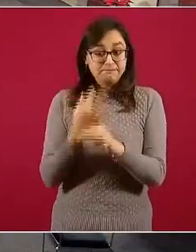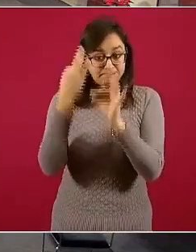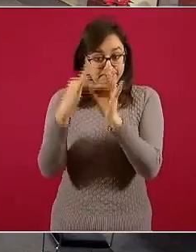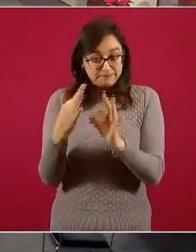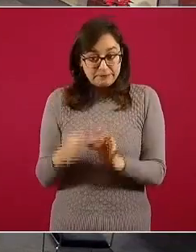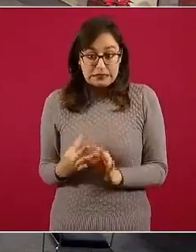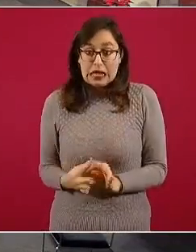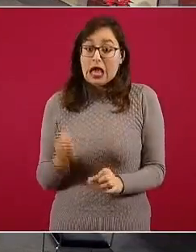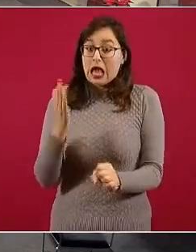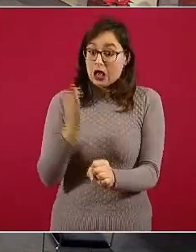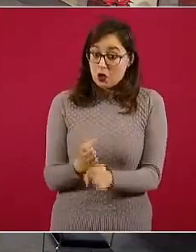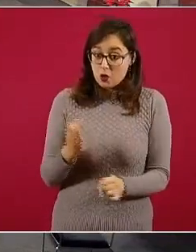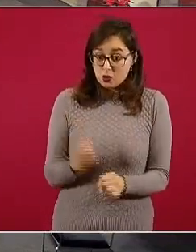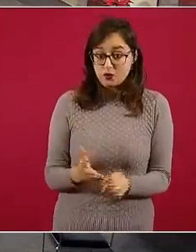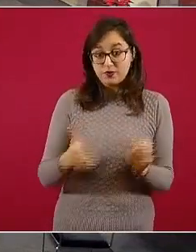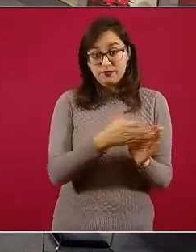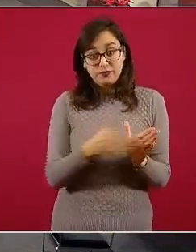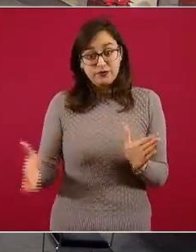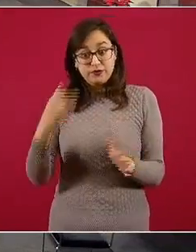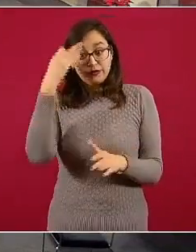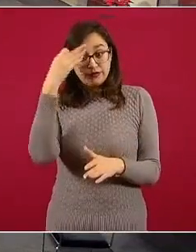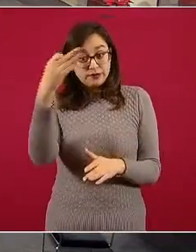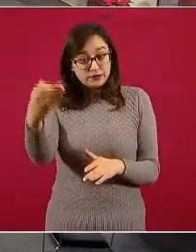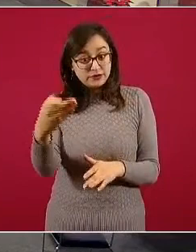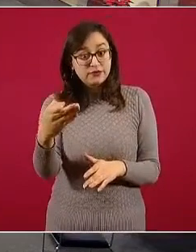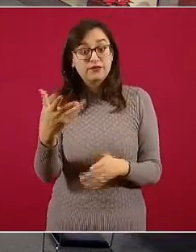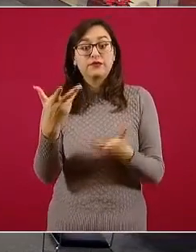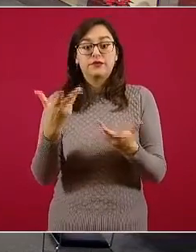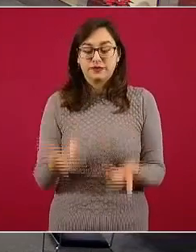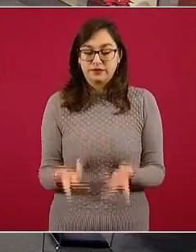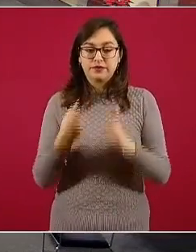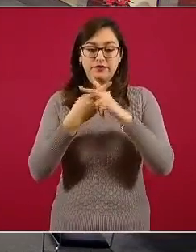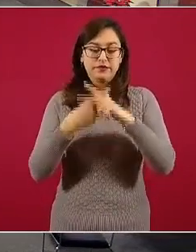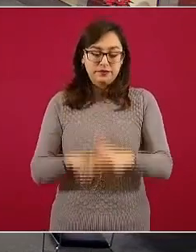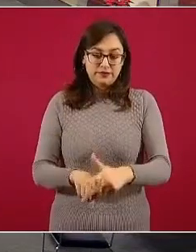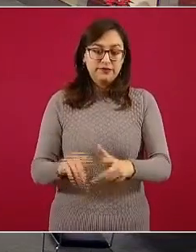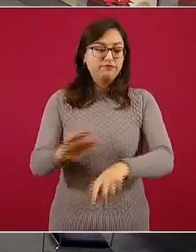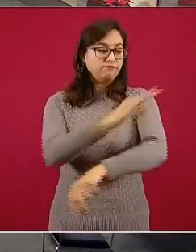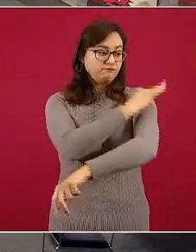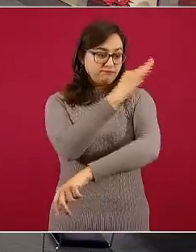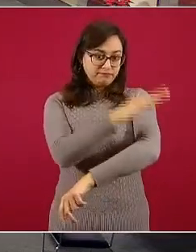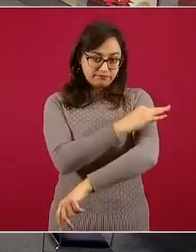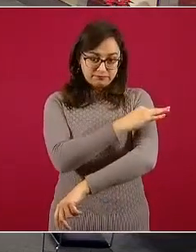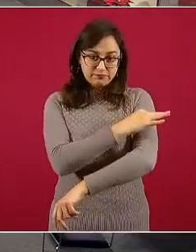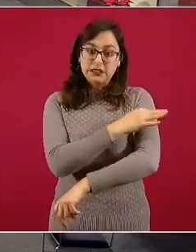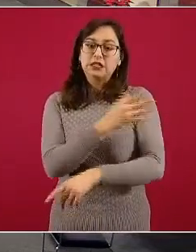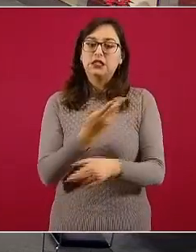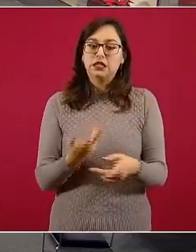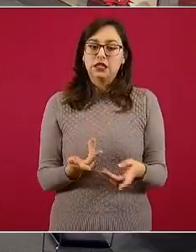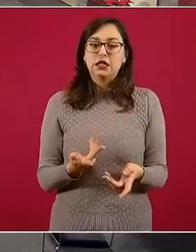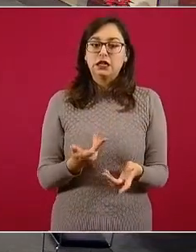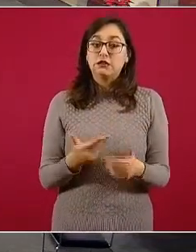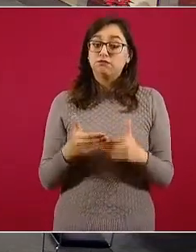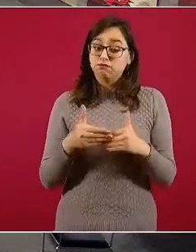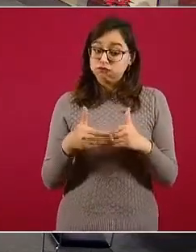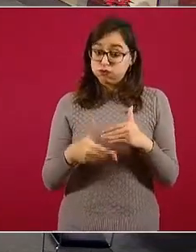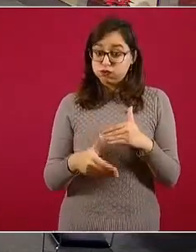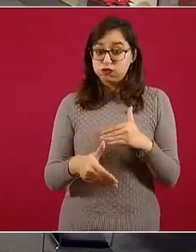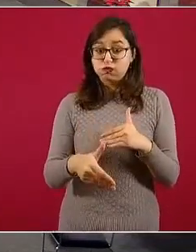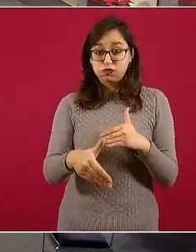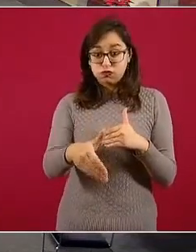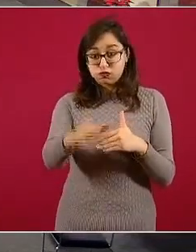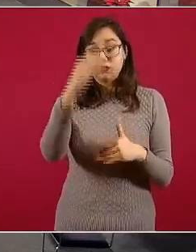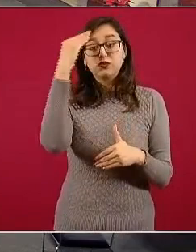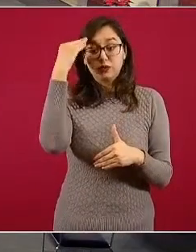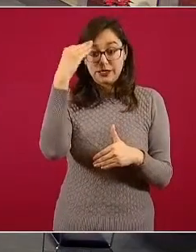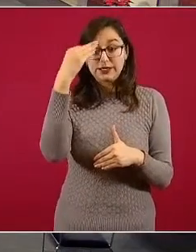esta época, en esta época en donde estamos iniciando ya la vacunación, todavía es un camino largo, es una